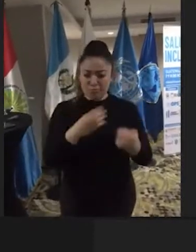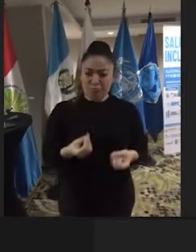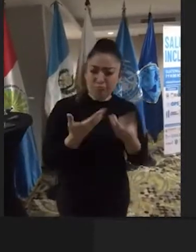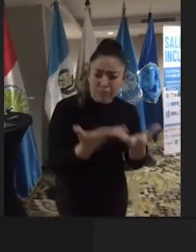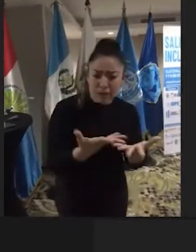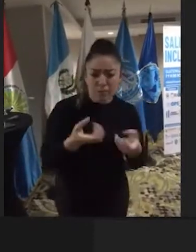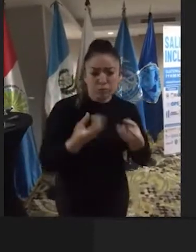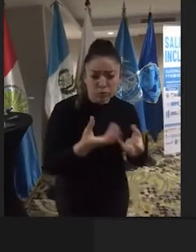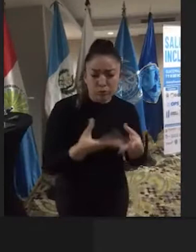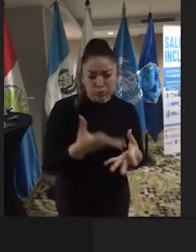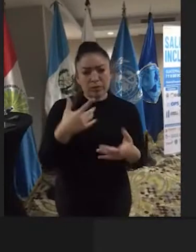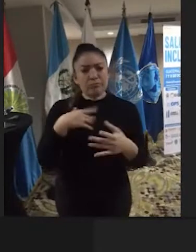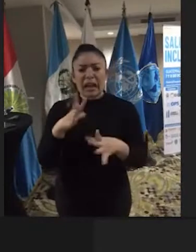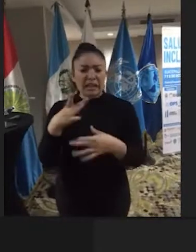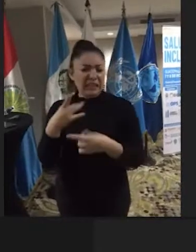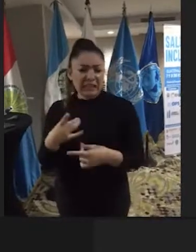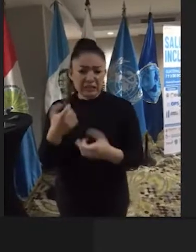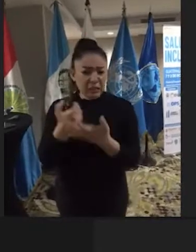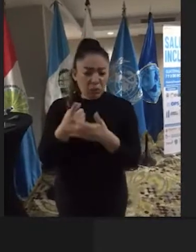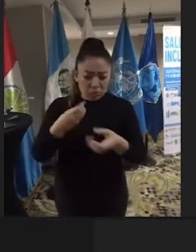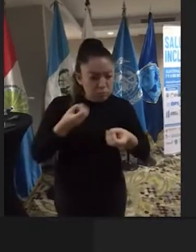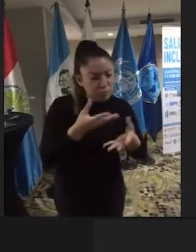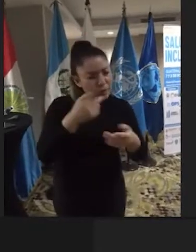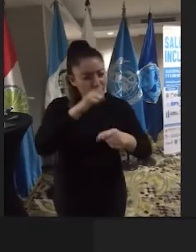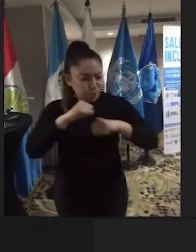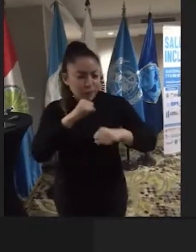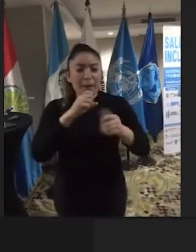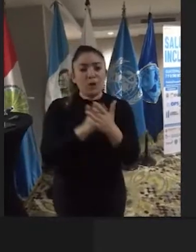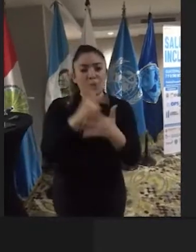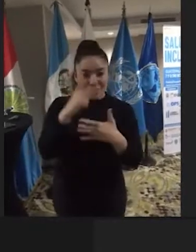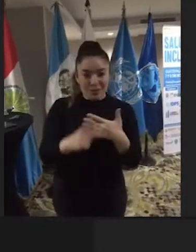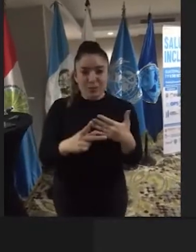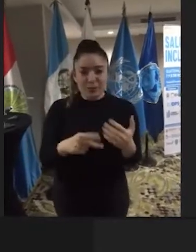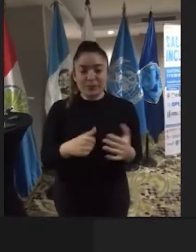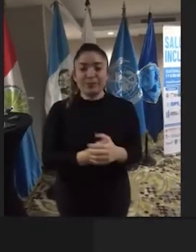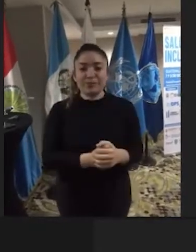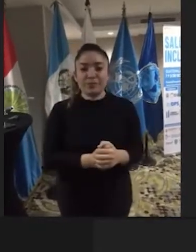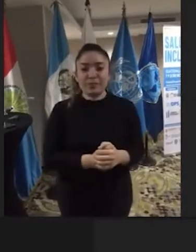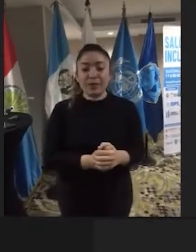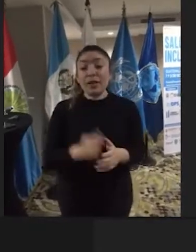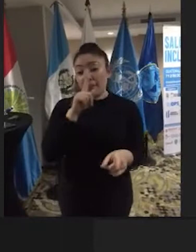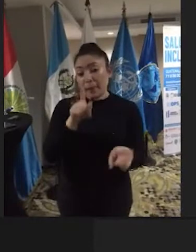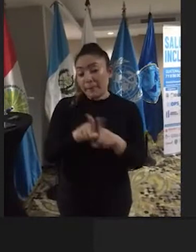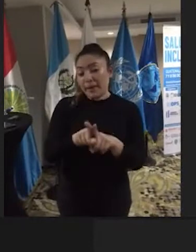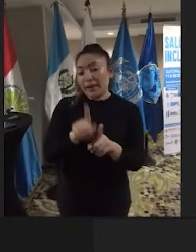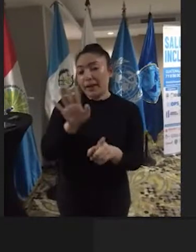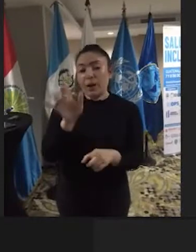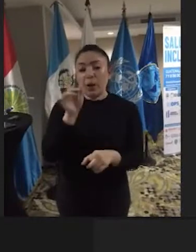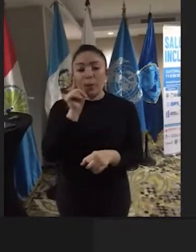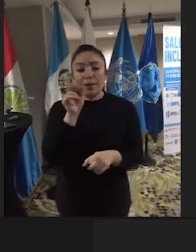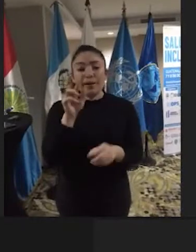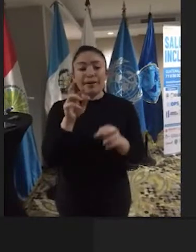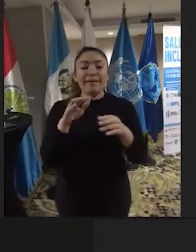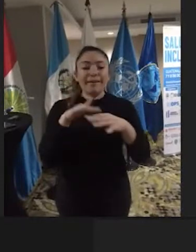aporte de manera desinteresada a este proyecto. A nombre de RIADIS,